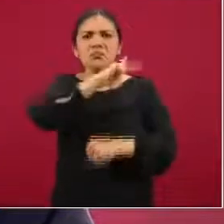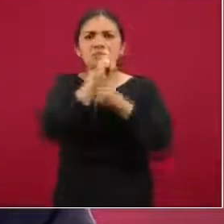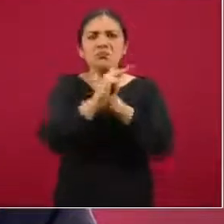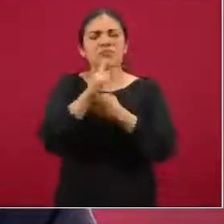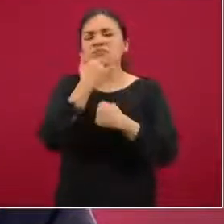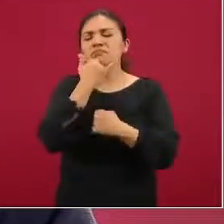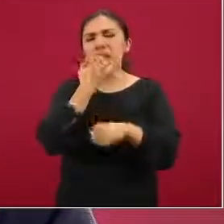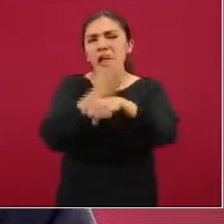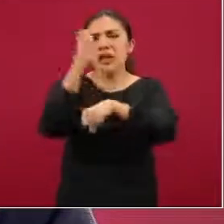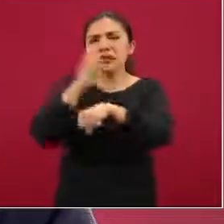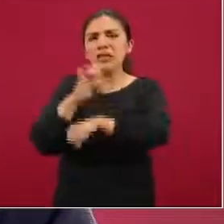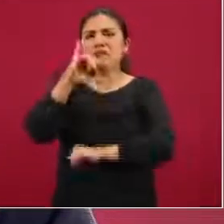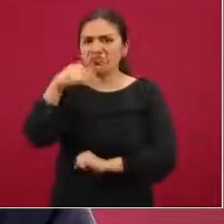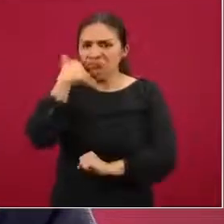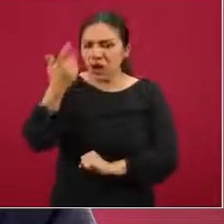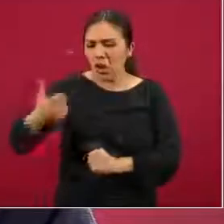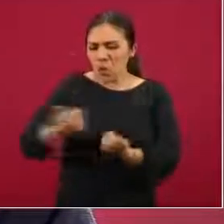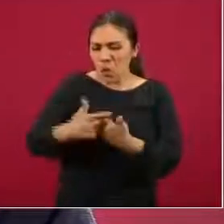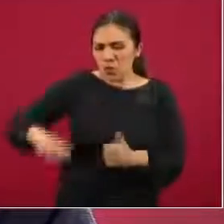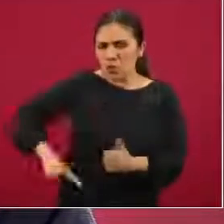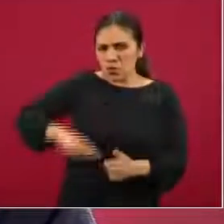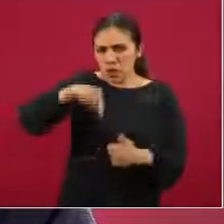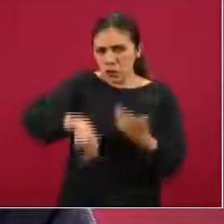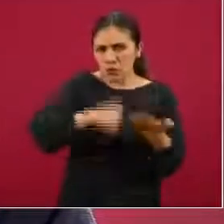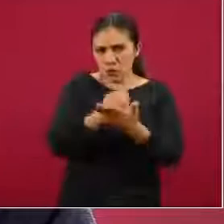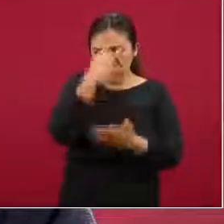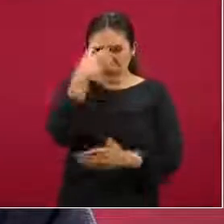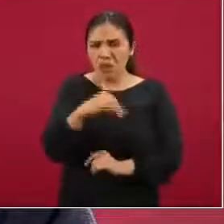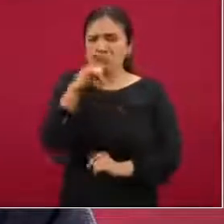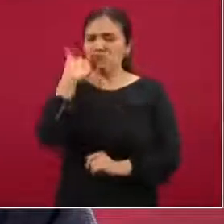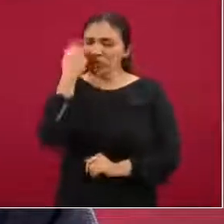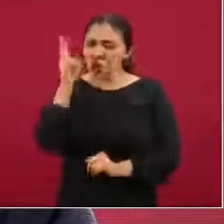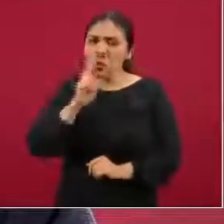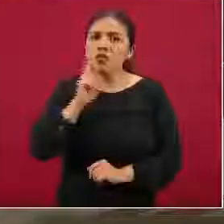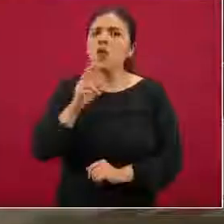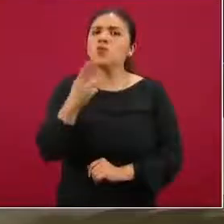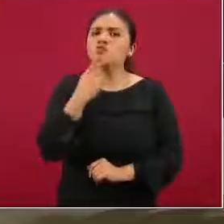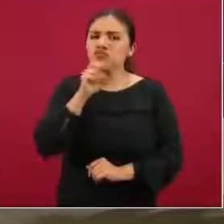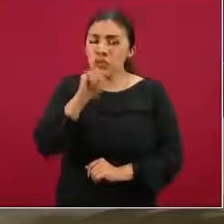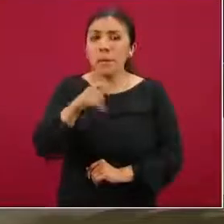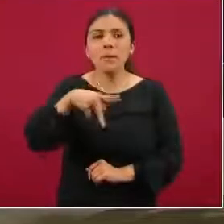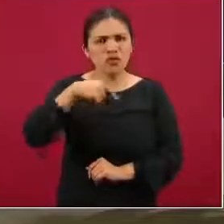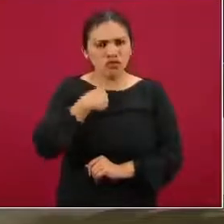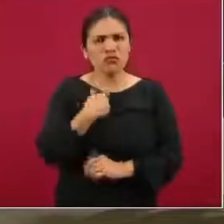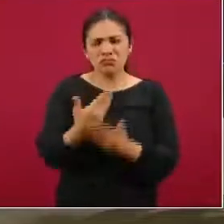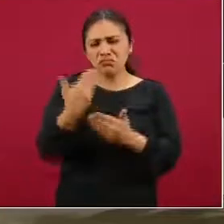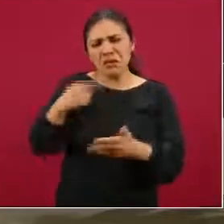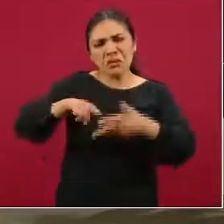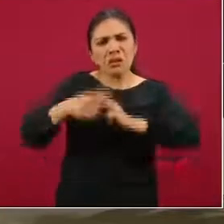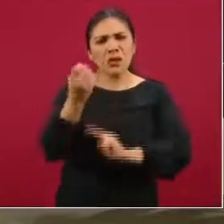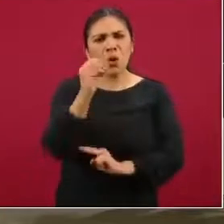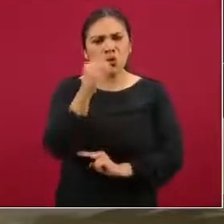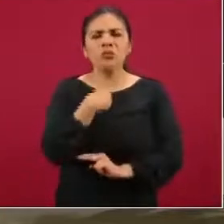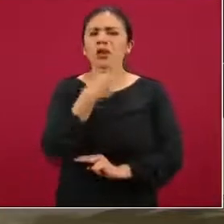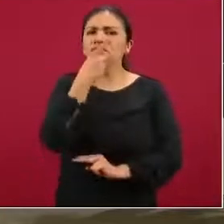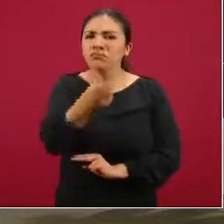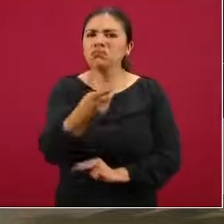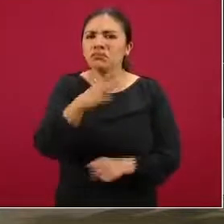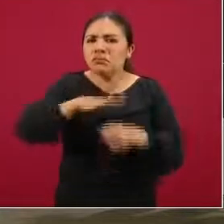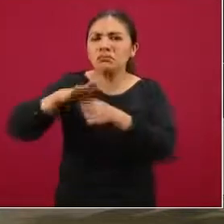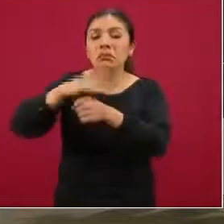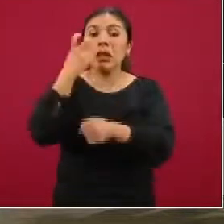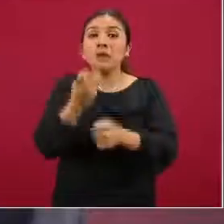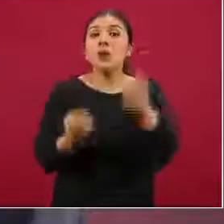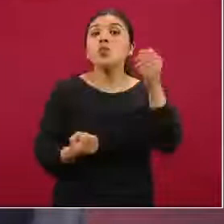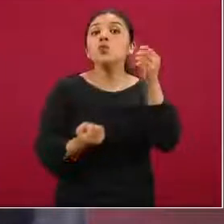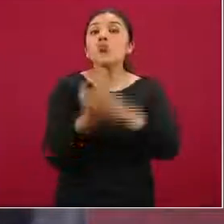utilizarlas por parte del gobierno de la Ciudad de México, pero nosotros mismos desde octubre habíamos destacado que este es un